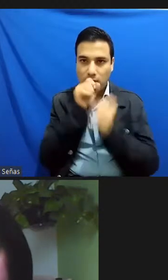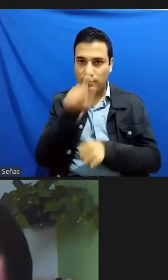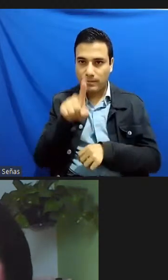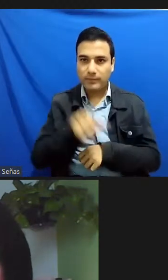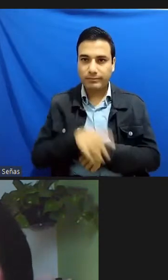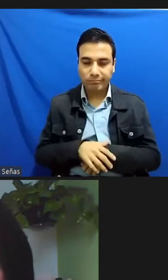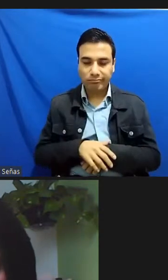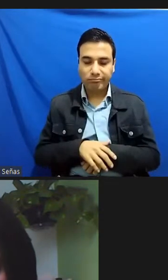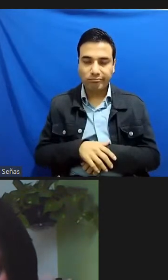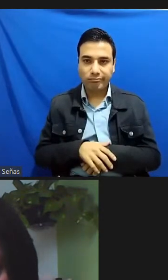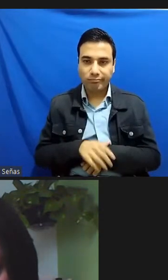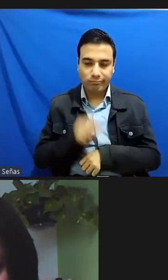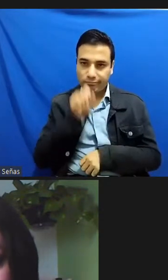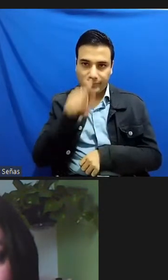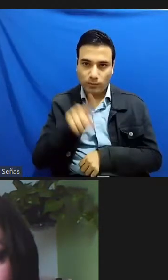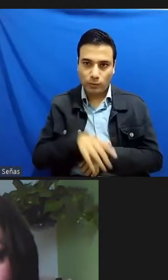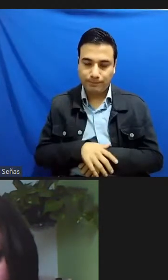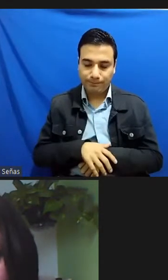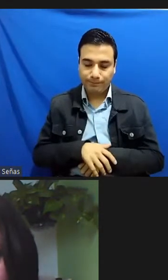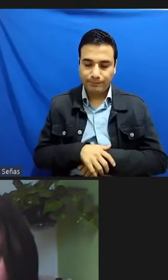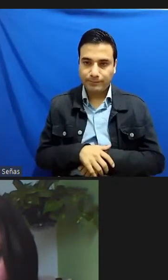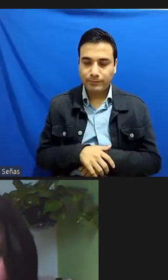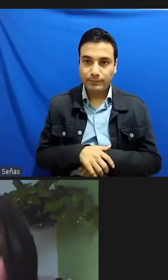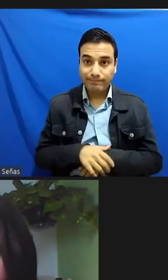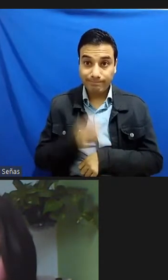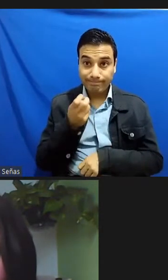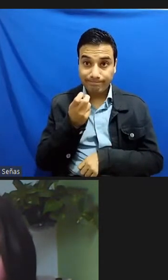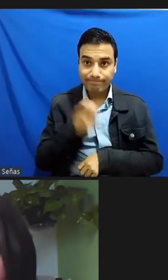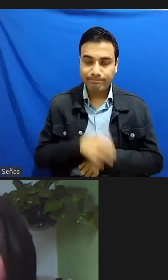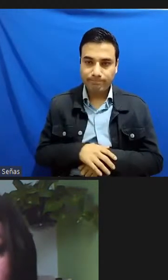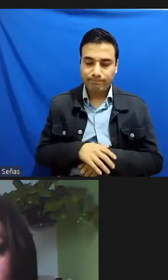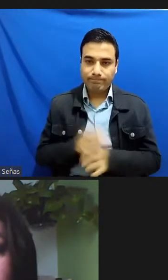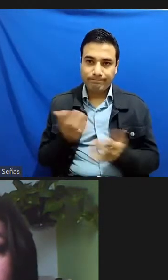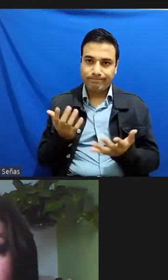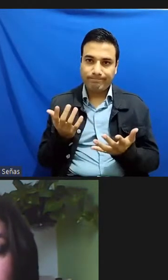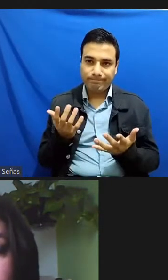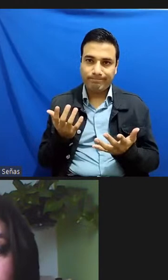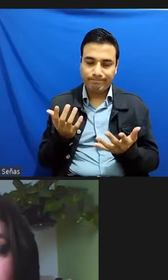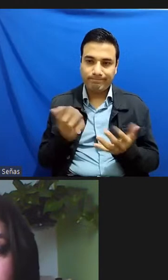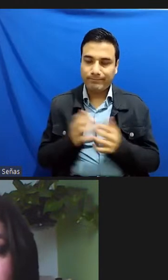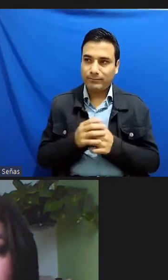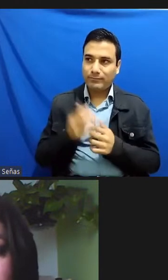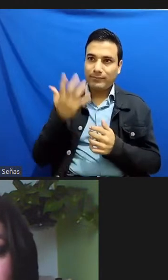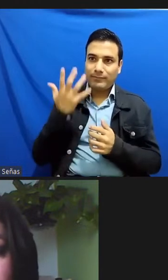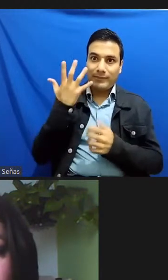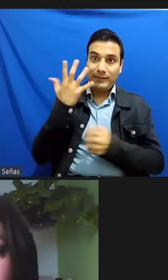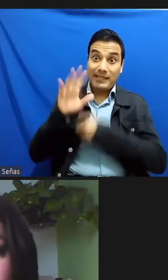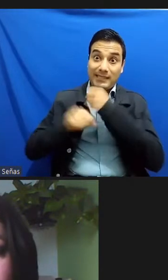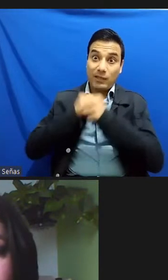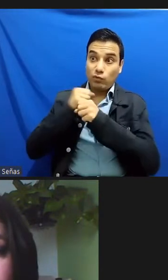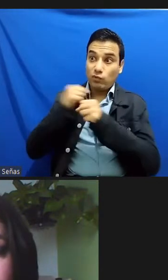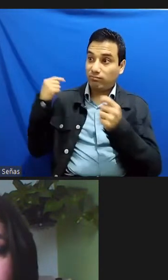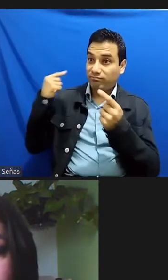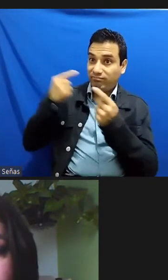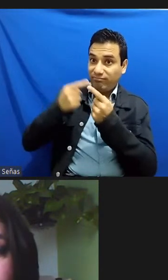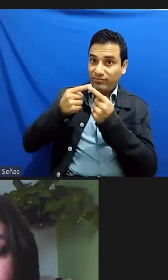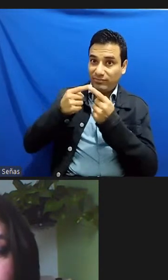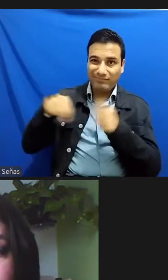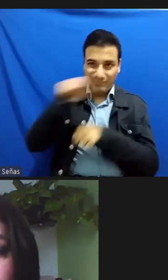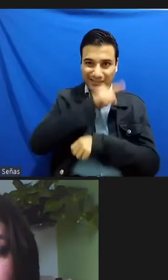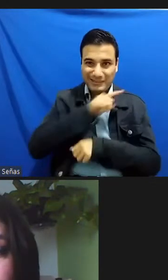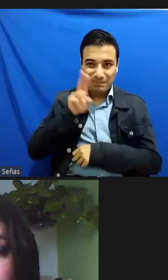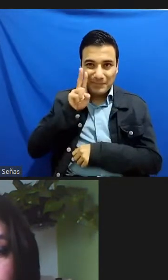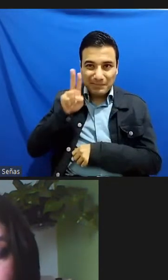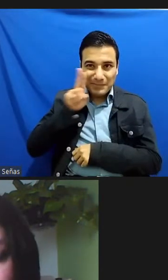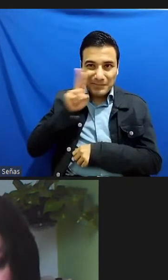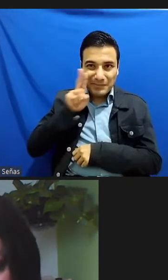rubro y entonces estamos viendo en esta última década sobre todo cómo se ha agudizado